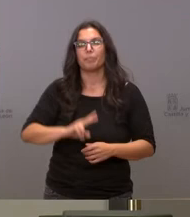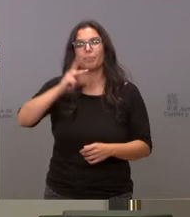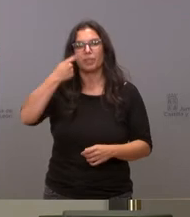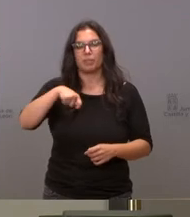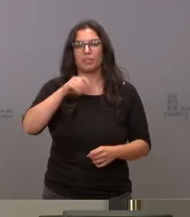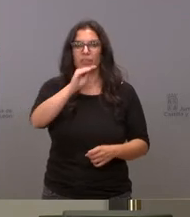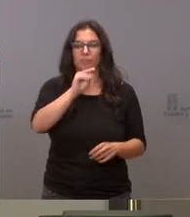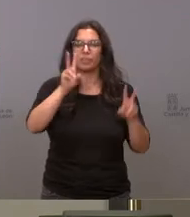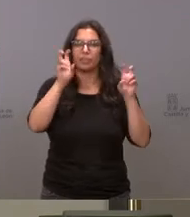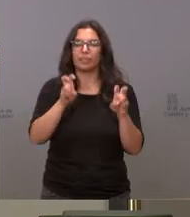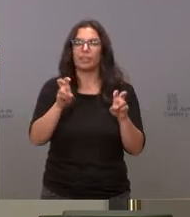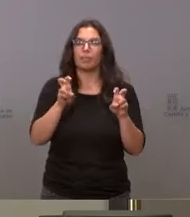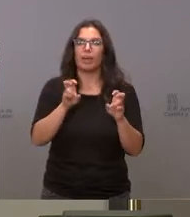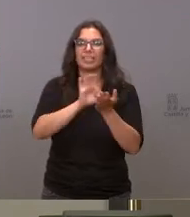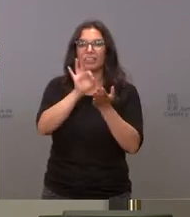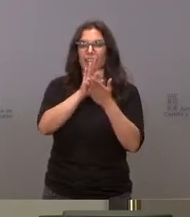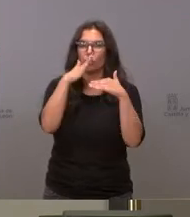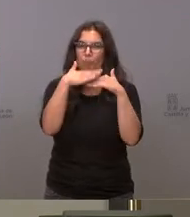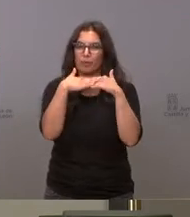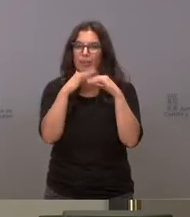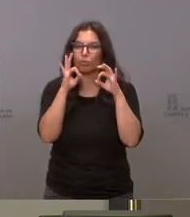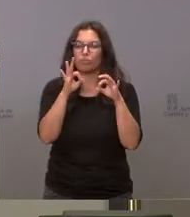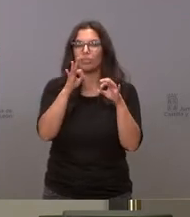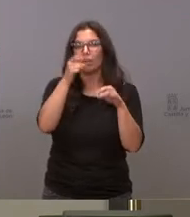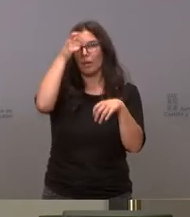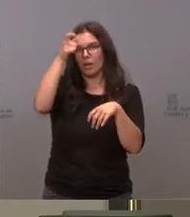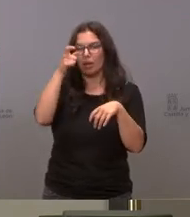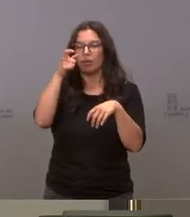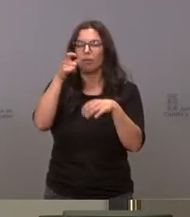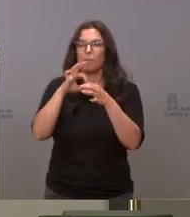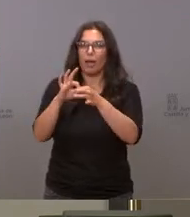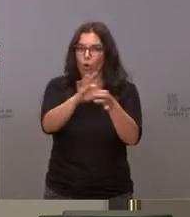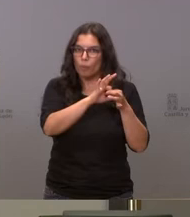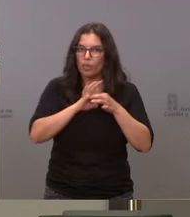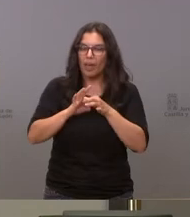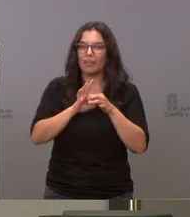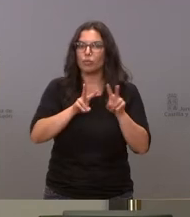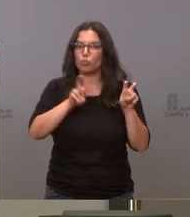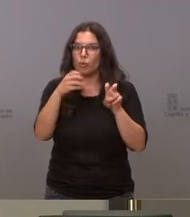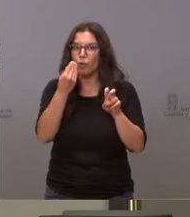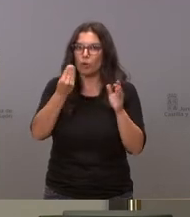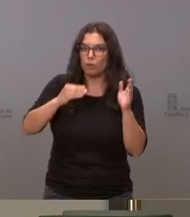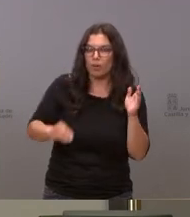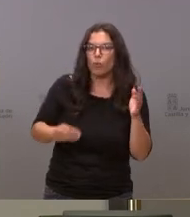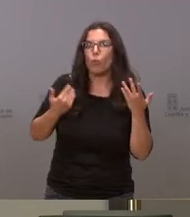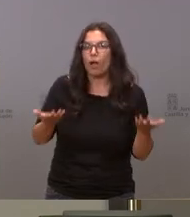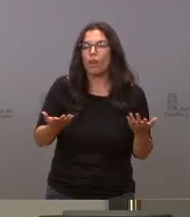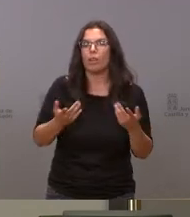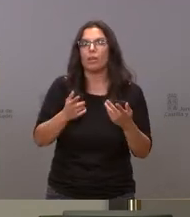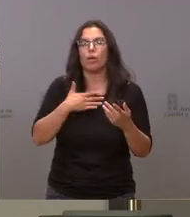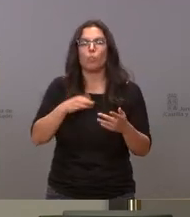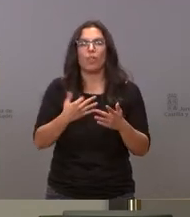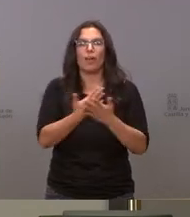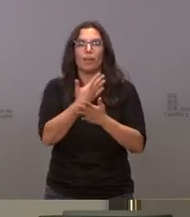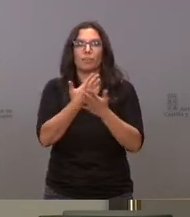cartera mínima de servicios que van a tener las mancomunidades no sé si hay alguna novedad y si nos puede bueno pues